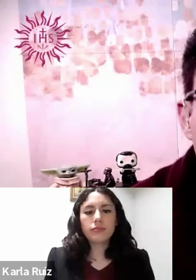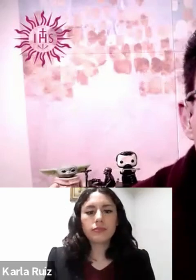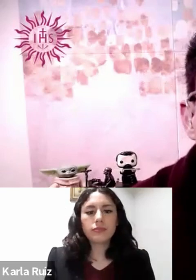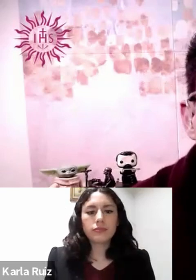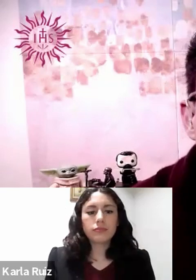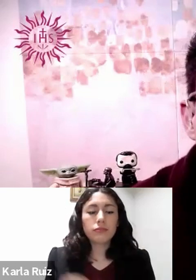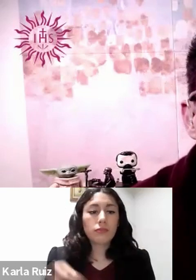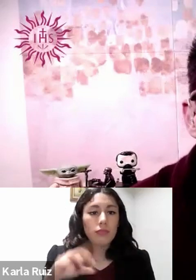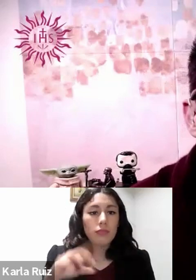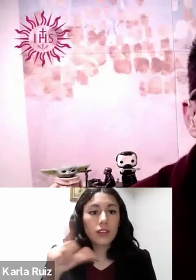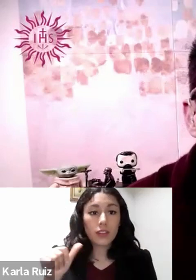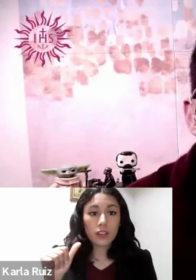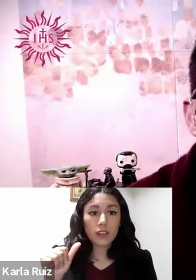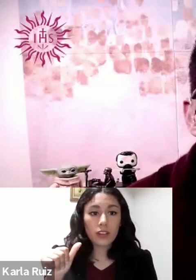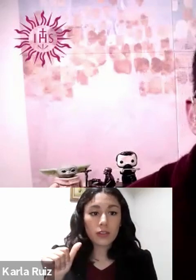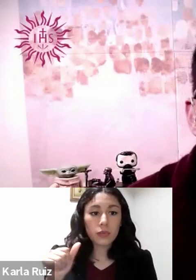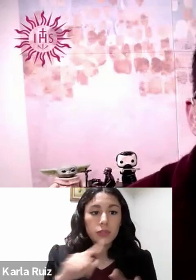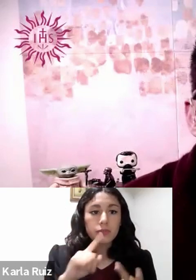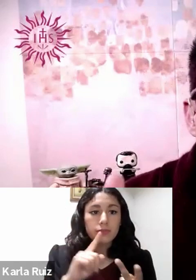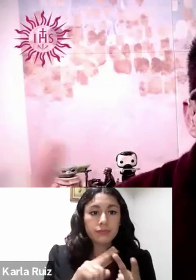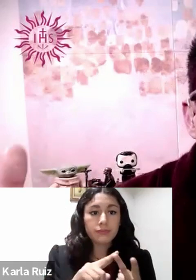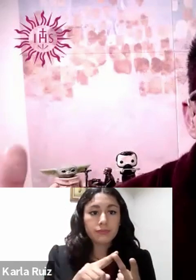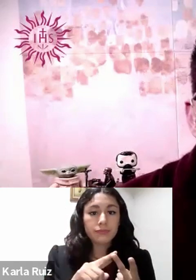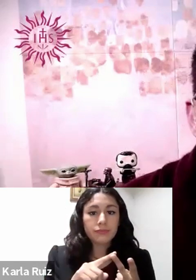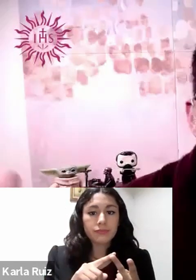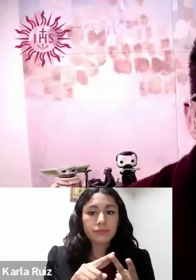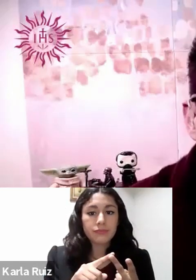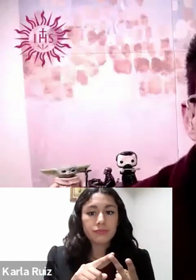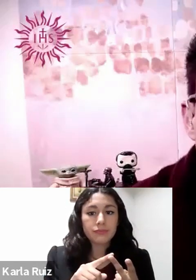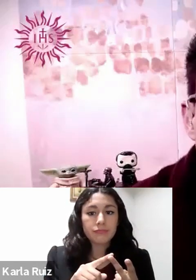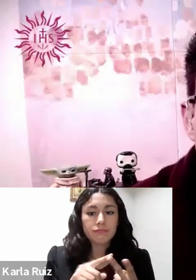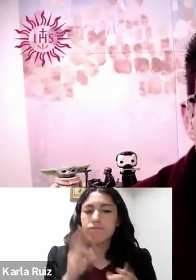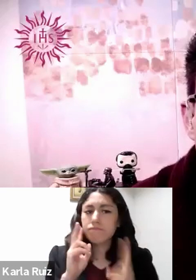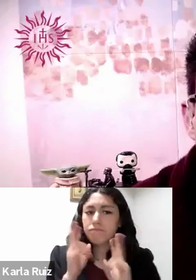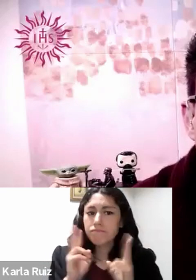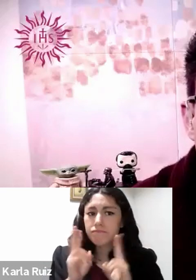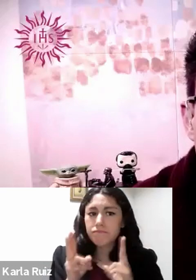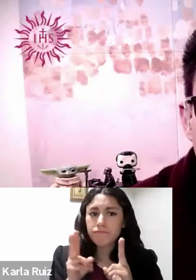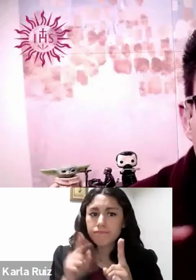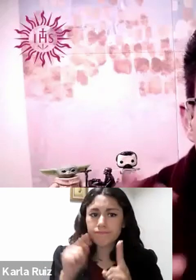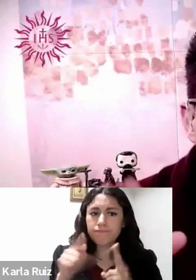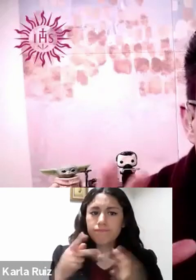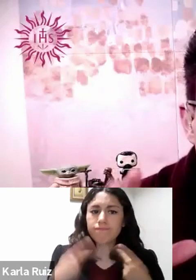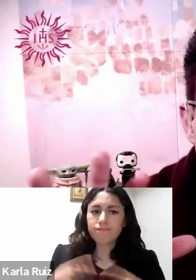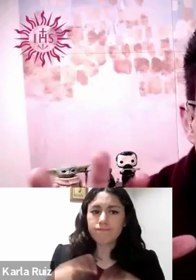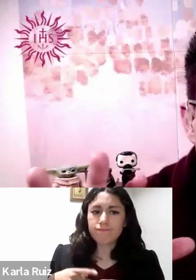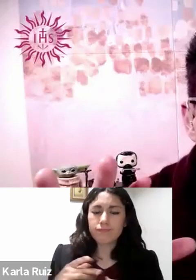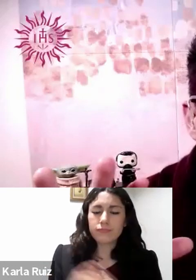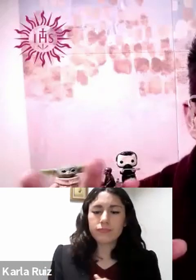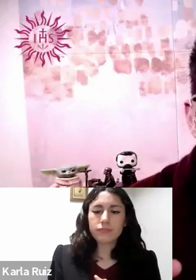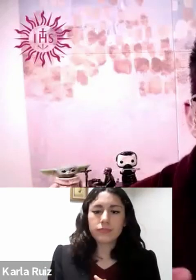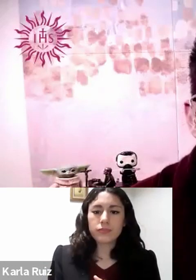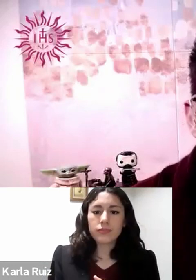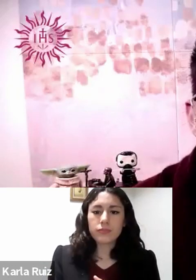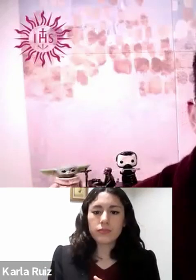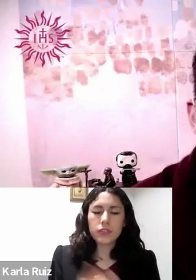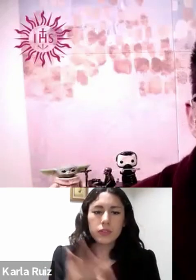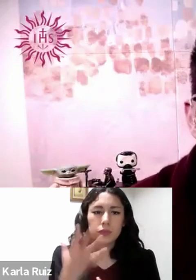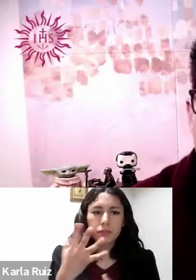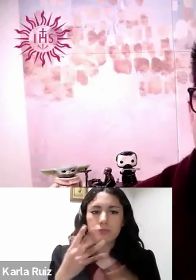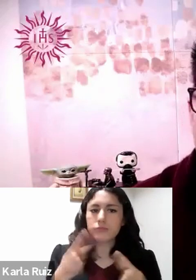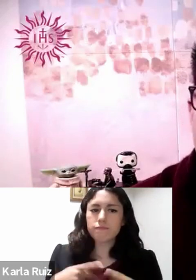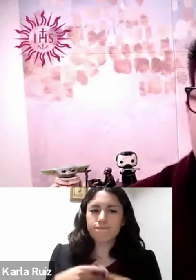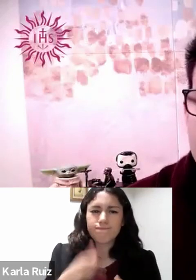formar comunidad y el platicar con las personas que tenemos en el grupo que me toque. Vamos a ser cinco personas.